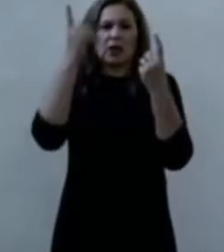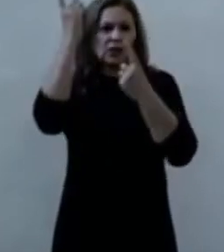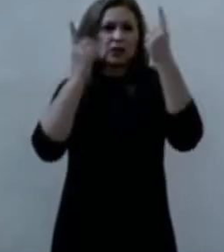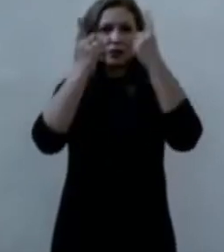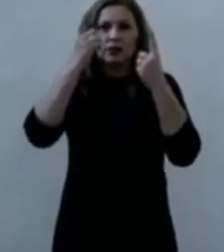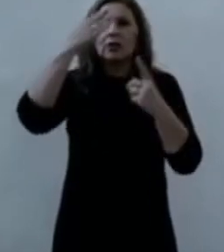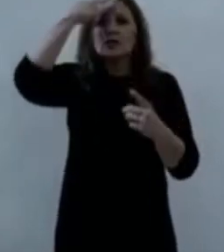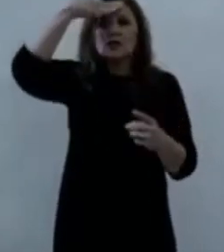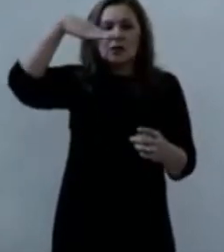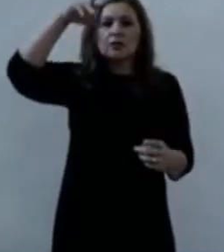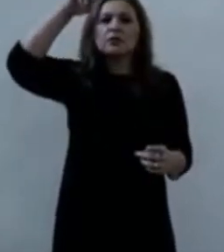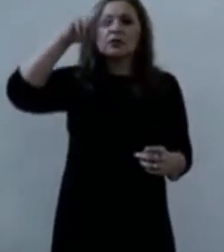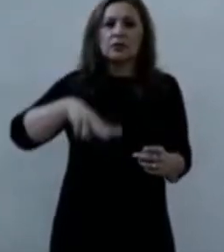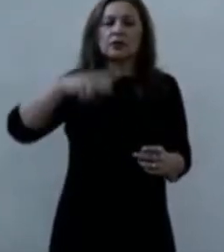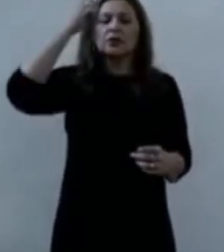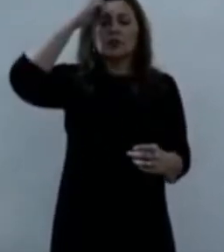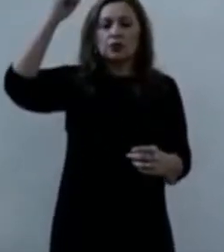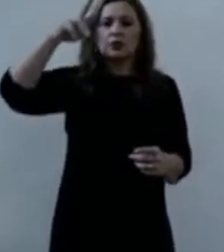verdadero Dios,